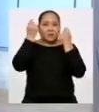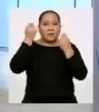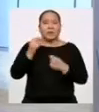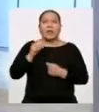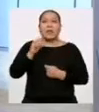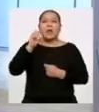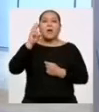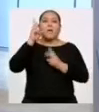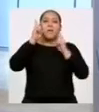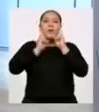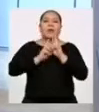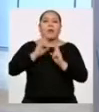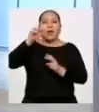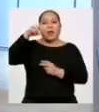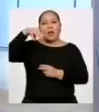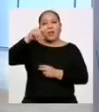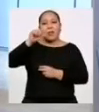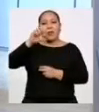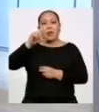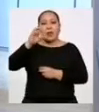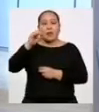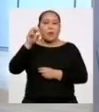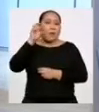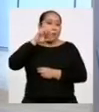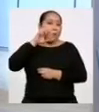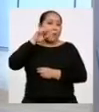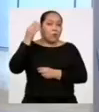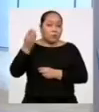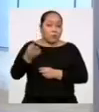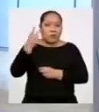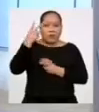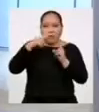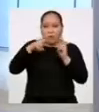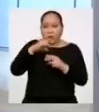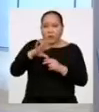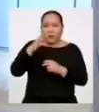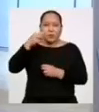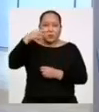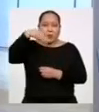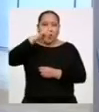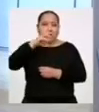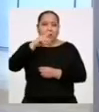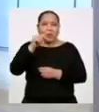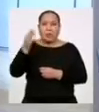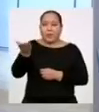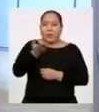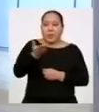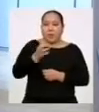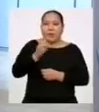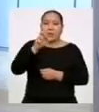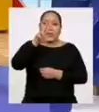Virgen de la Candelaria en Puno Y llegamos a la conclusión que el promedio de edad de ellas y ellos era 30 años